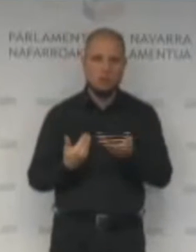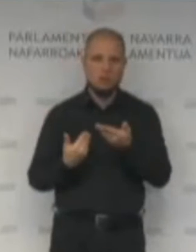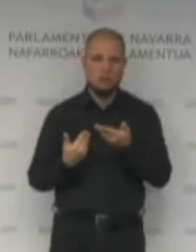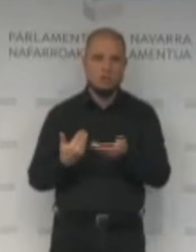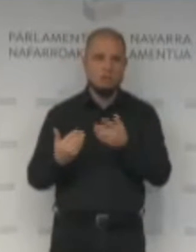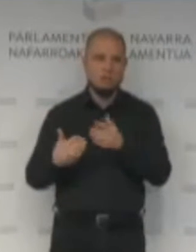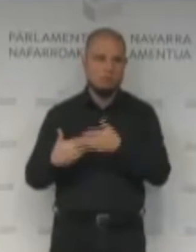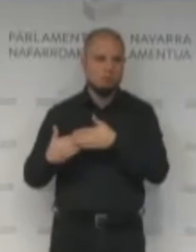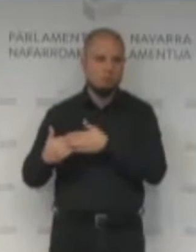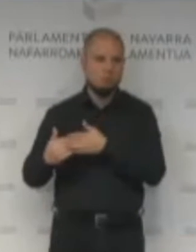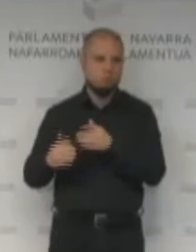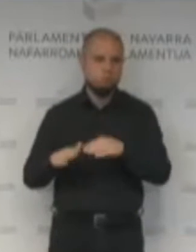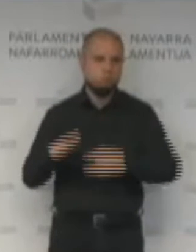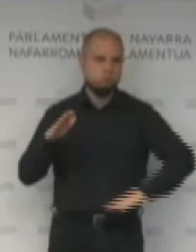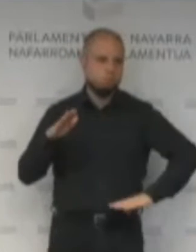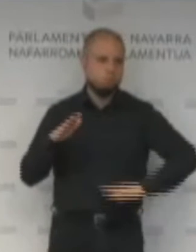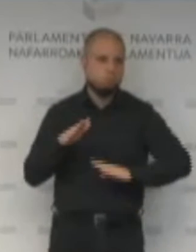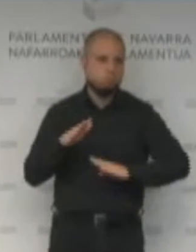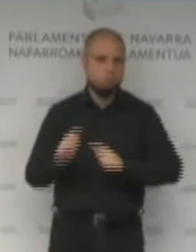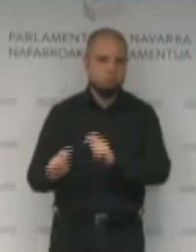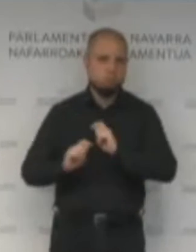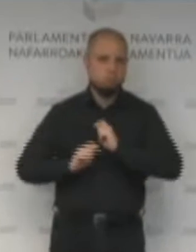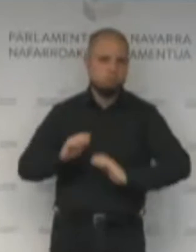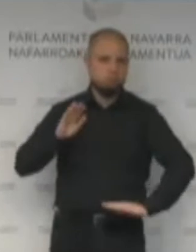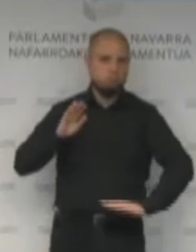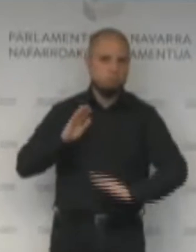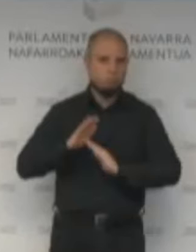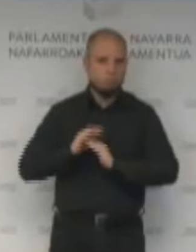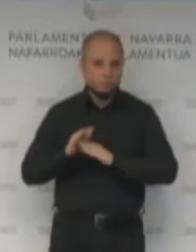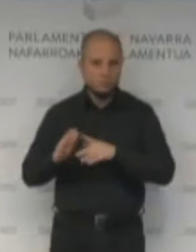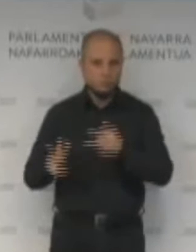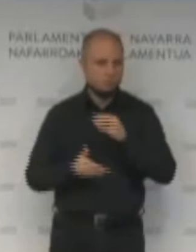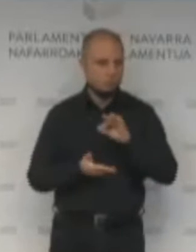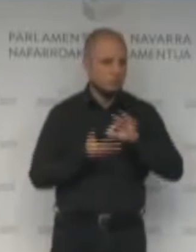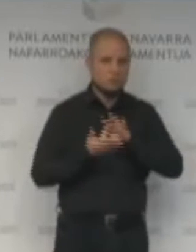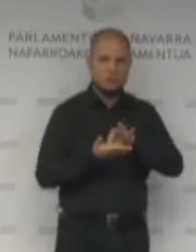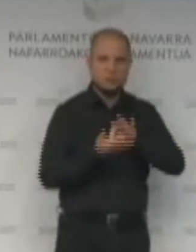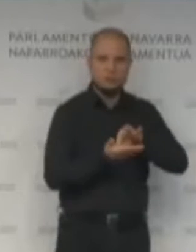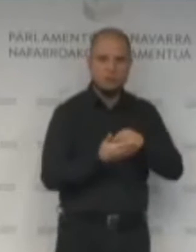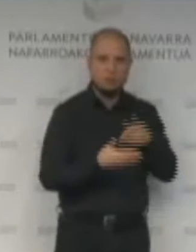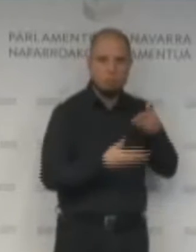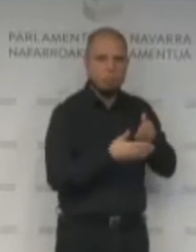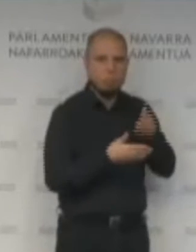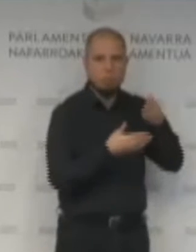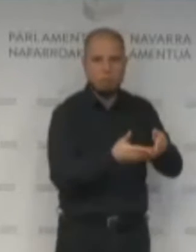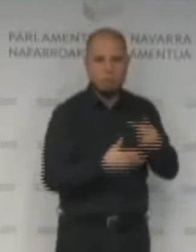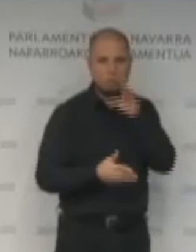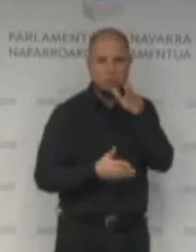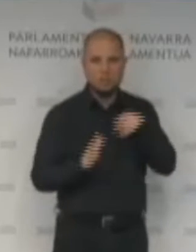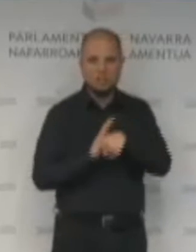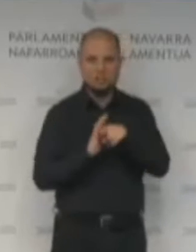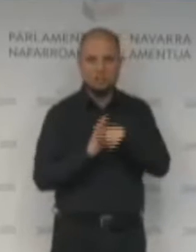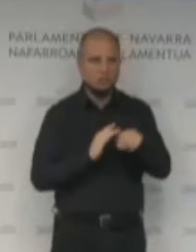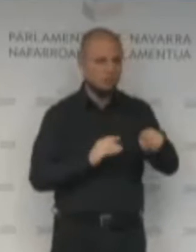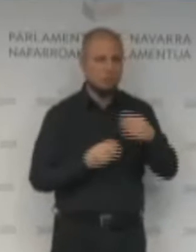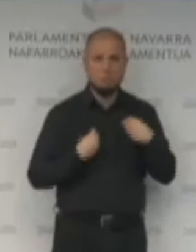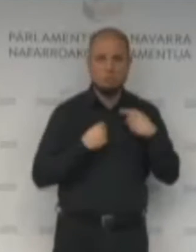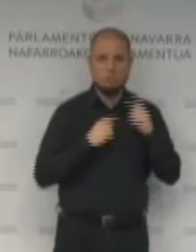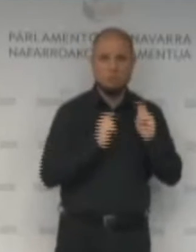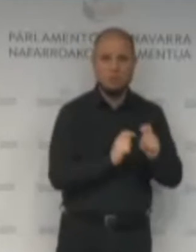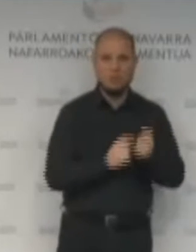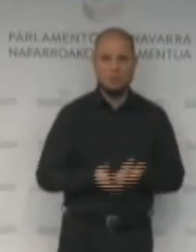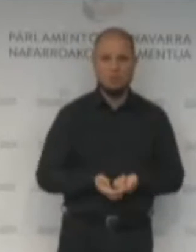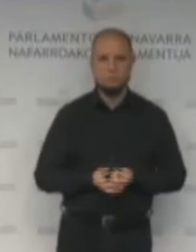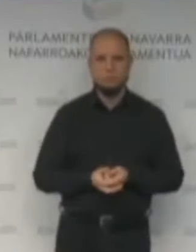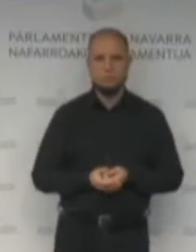nos paralicen o tengan en jaque a la prestación de un servicio vital, vital. Y ahora